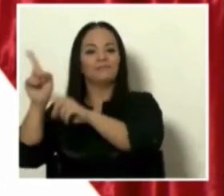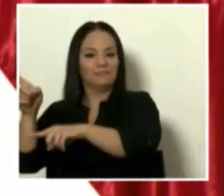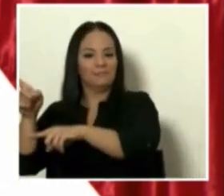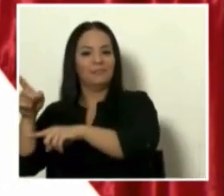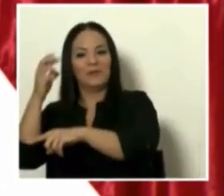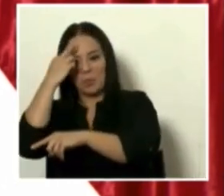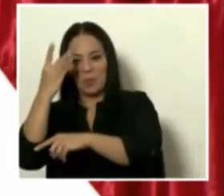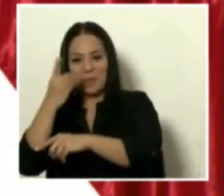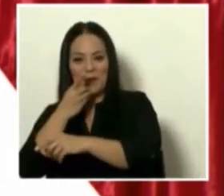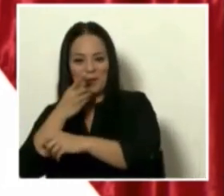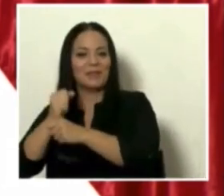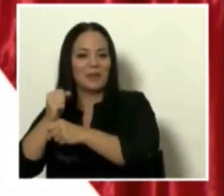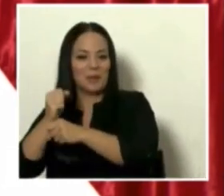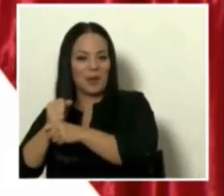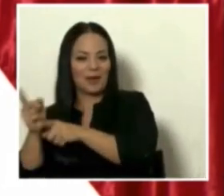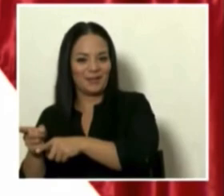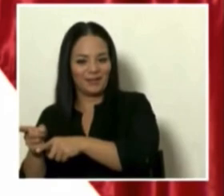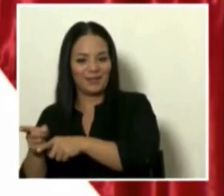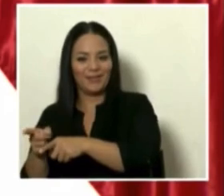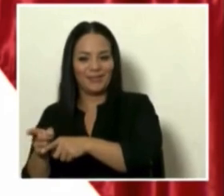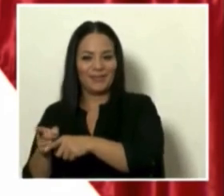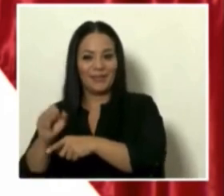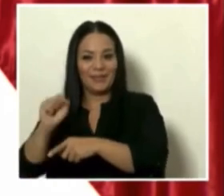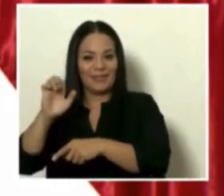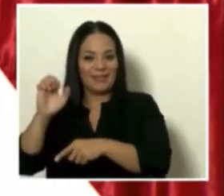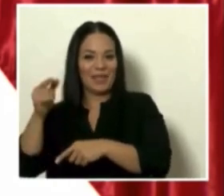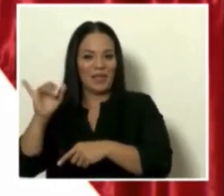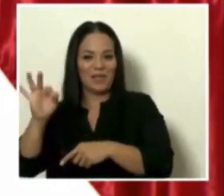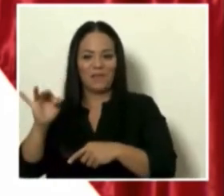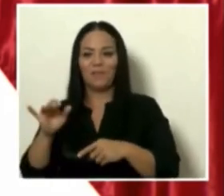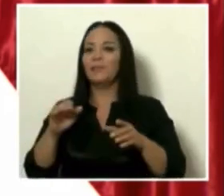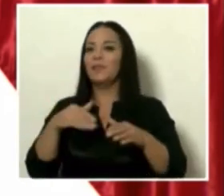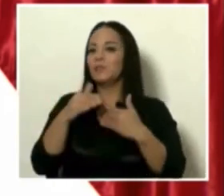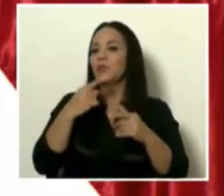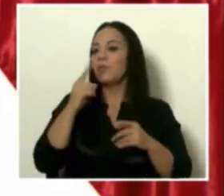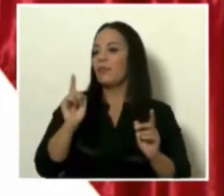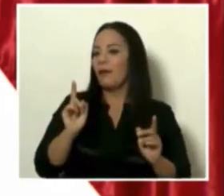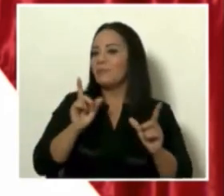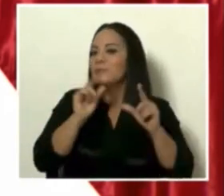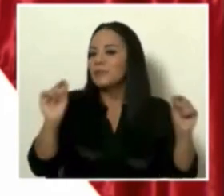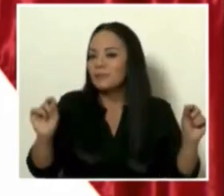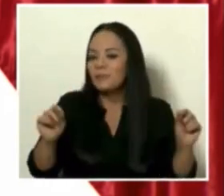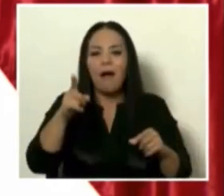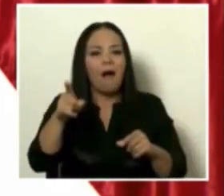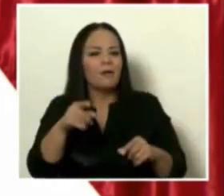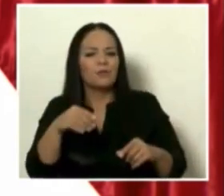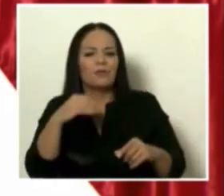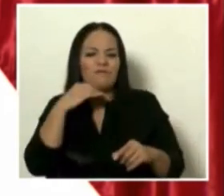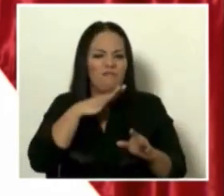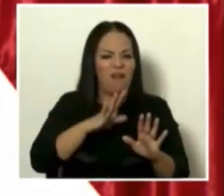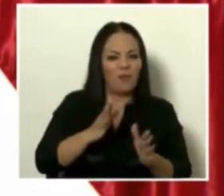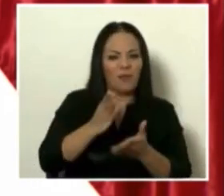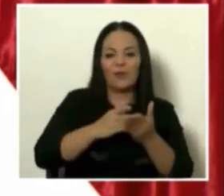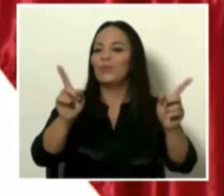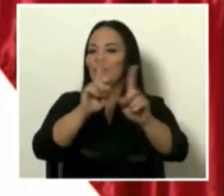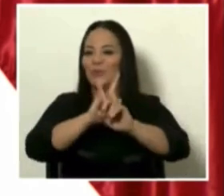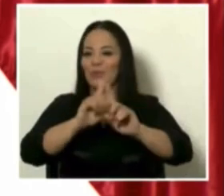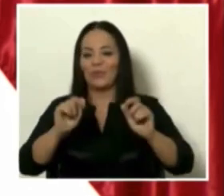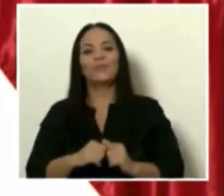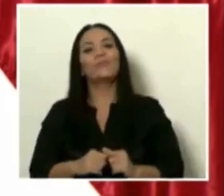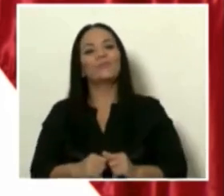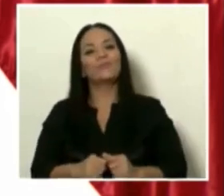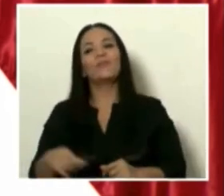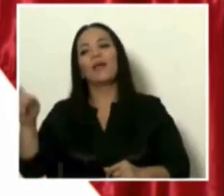Entonces, no me vengan con cuentos de que esto es un vuelo raro, nada, ahí está la carta del gobierno diciendo, nosotros nos